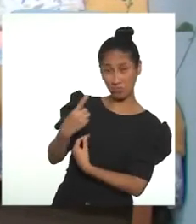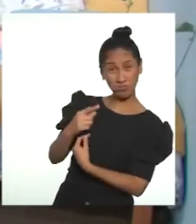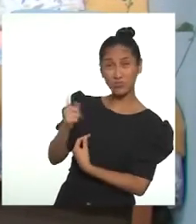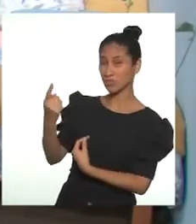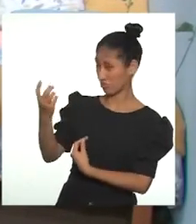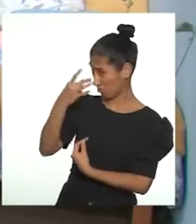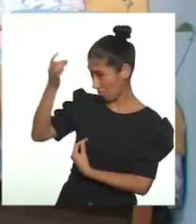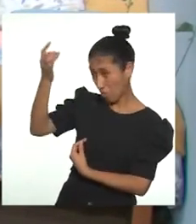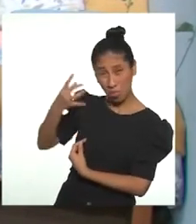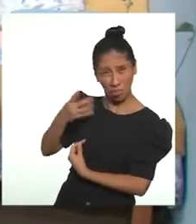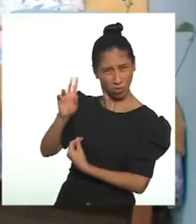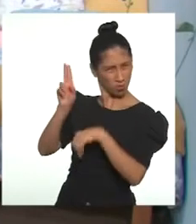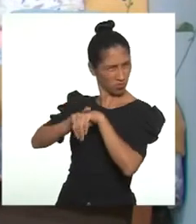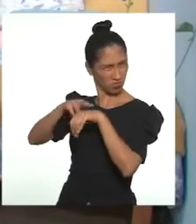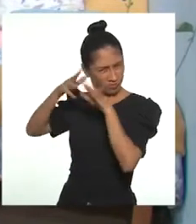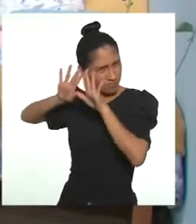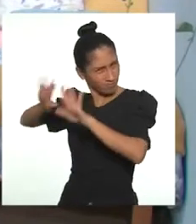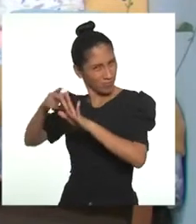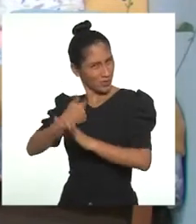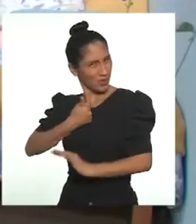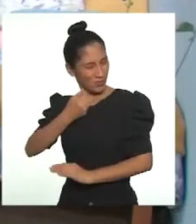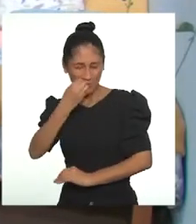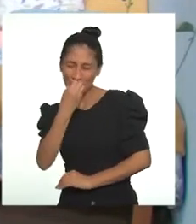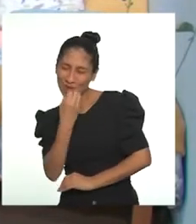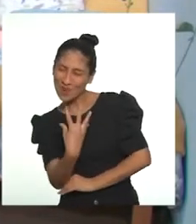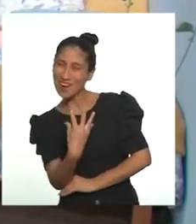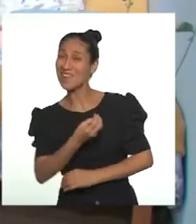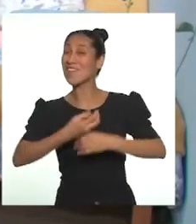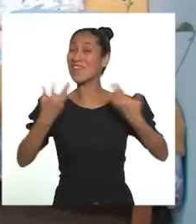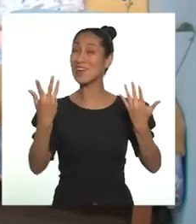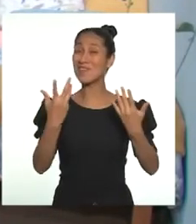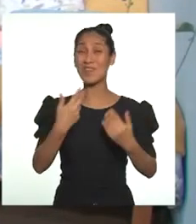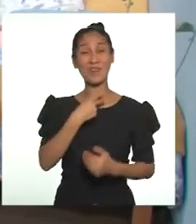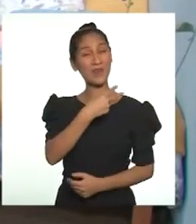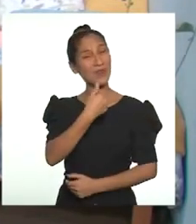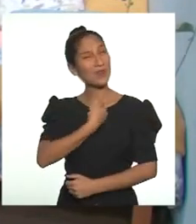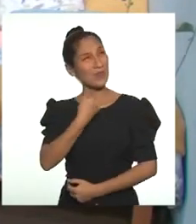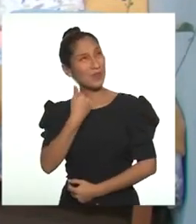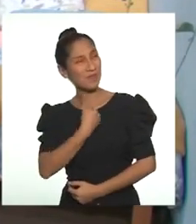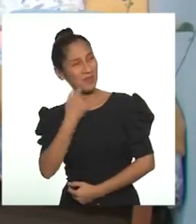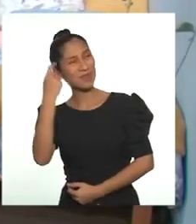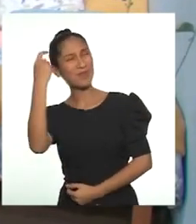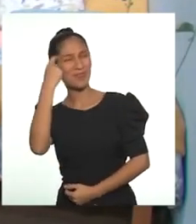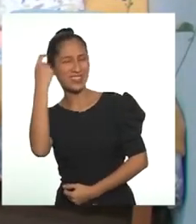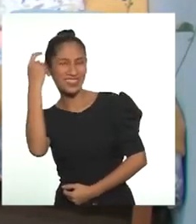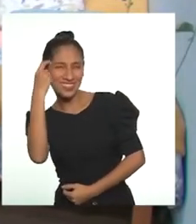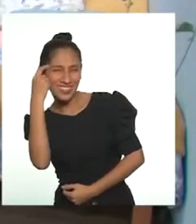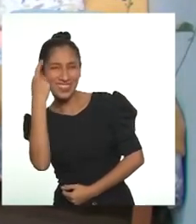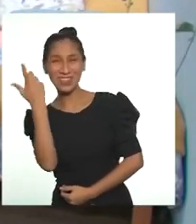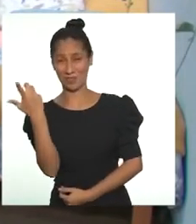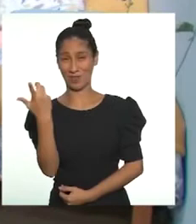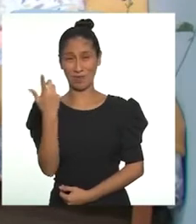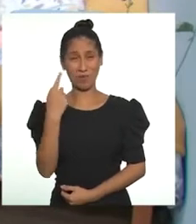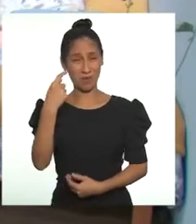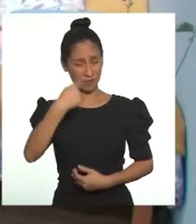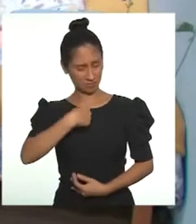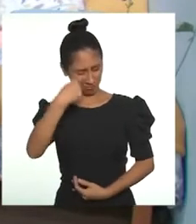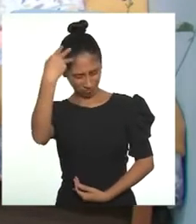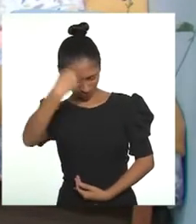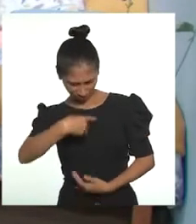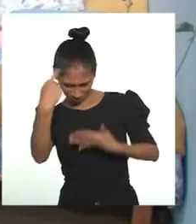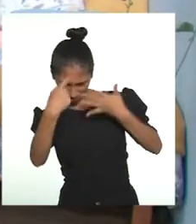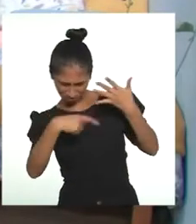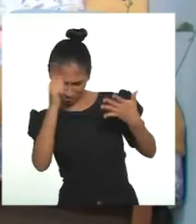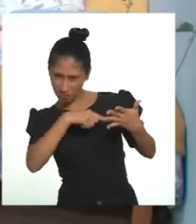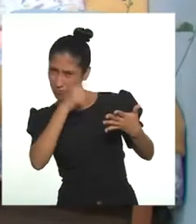Debemos darnos cariño. Una forma de hacerlo es viviendo nuevas experiencias y pensando no solo en lo negativo, sino